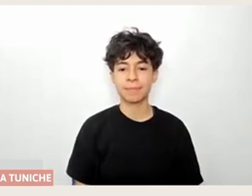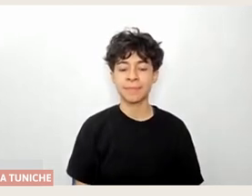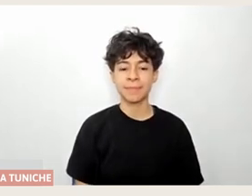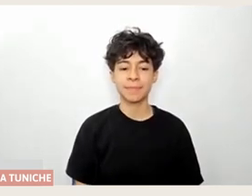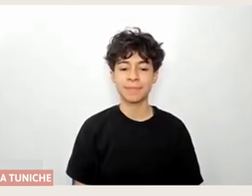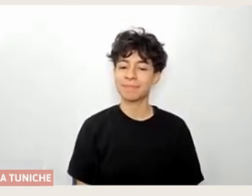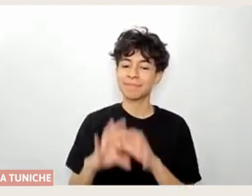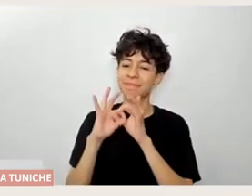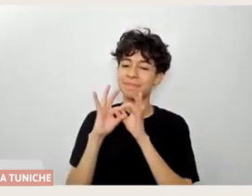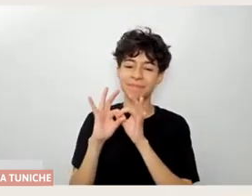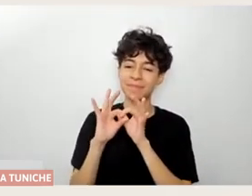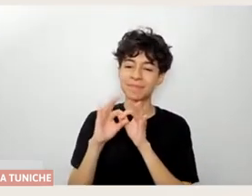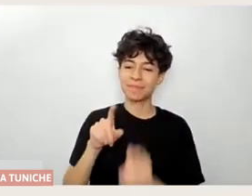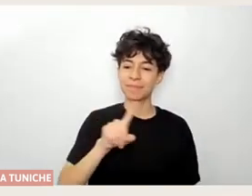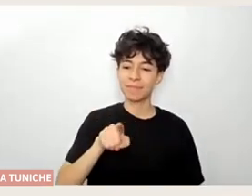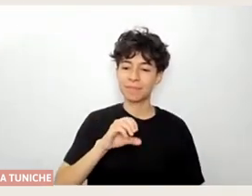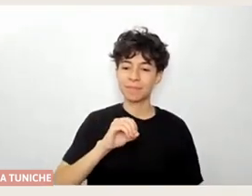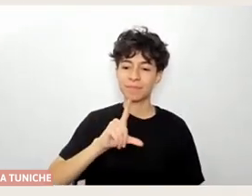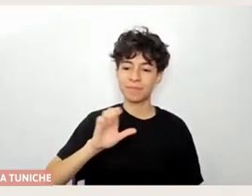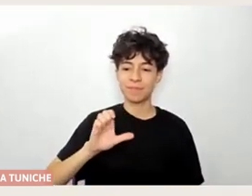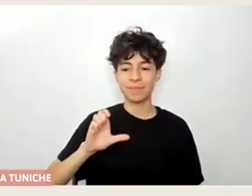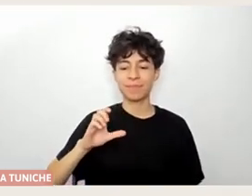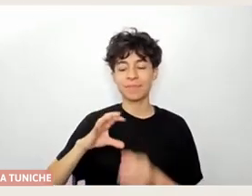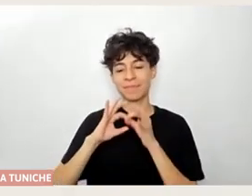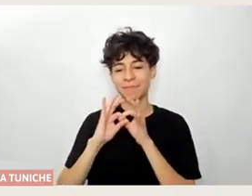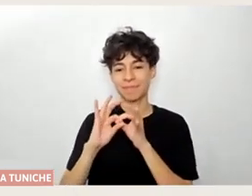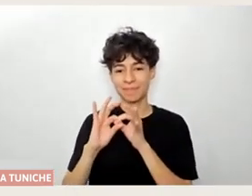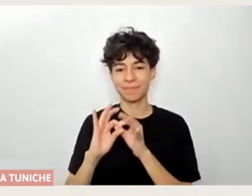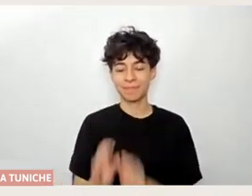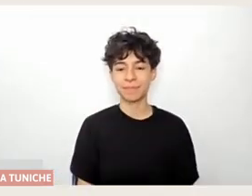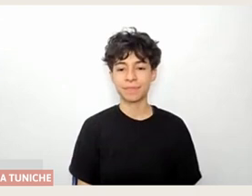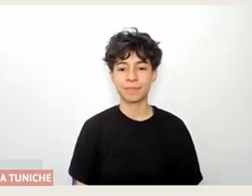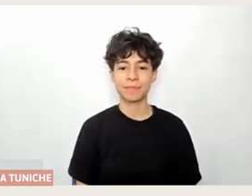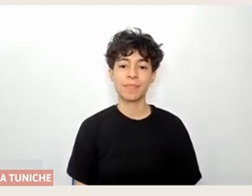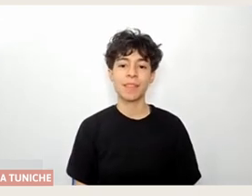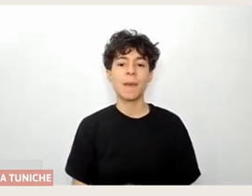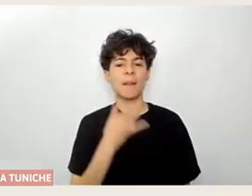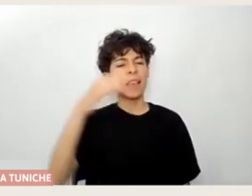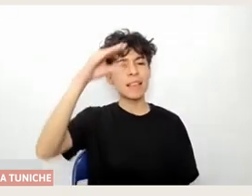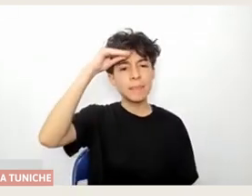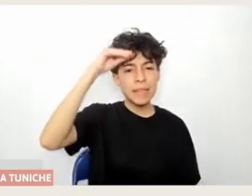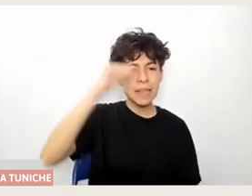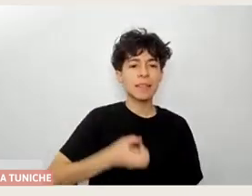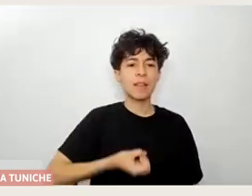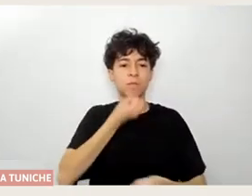Muchísimas gracias, María Soledad. Muchas gracias a Por participar y compartir tu experiencia con nosotros.